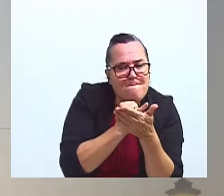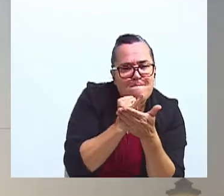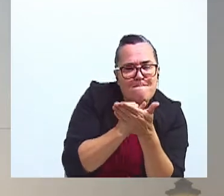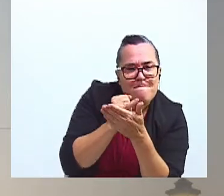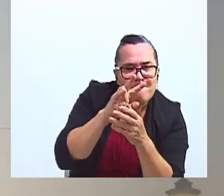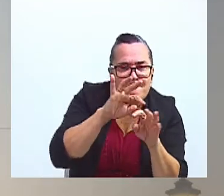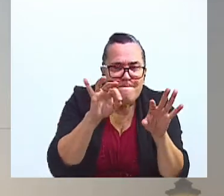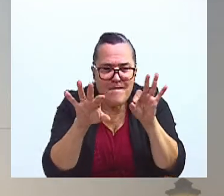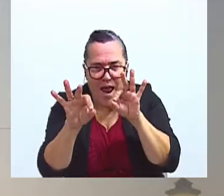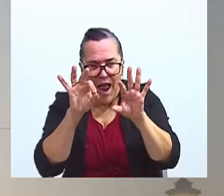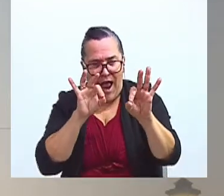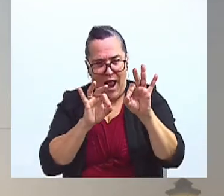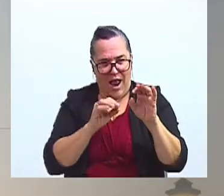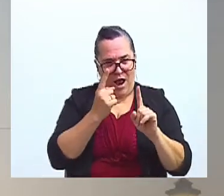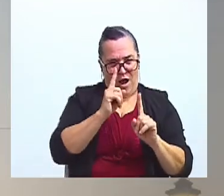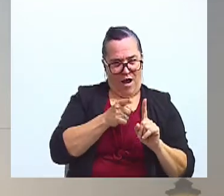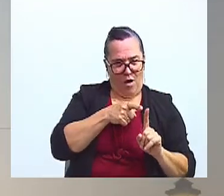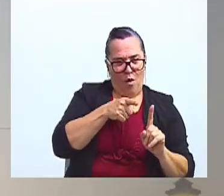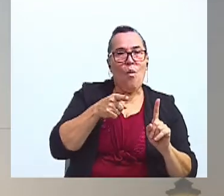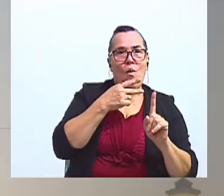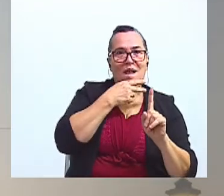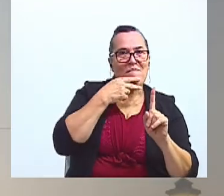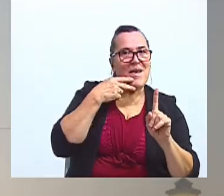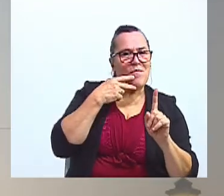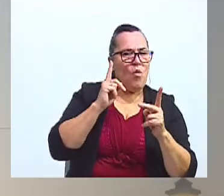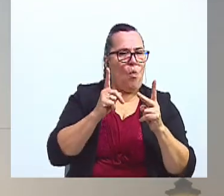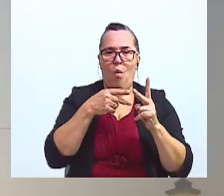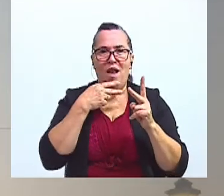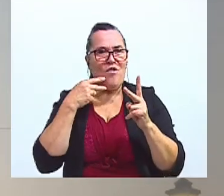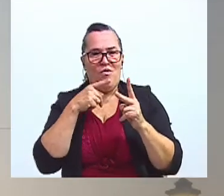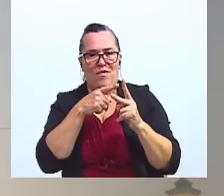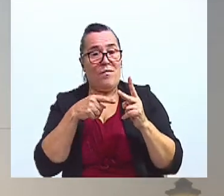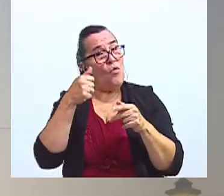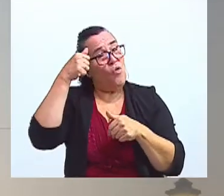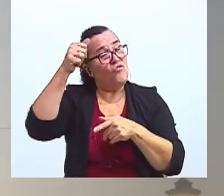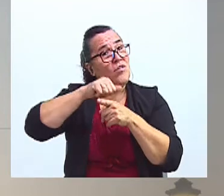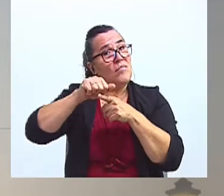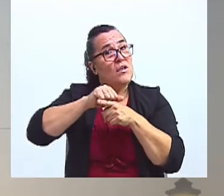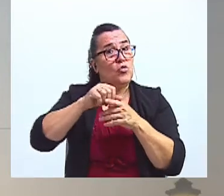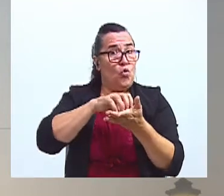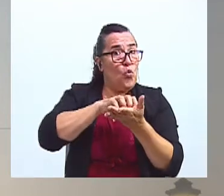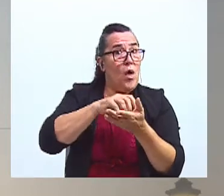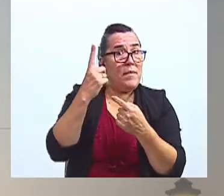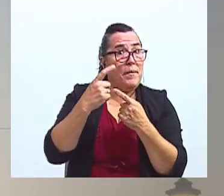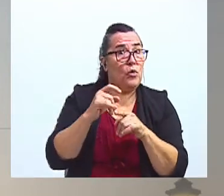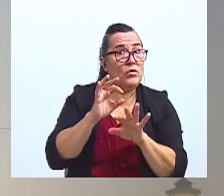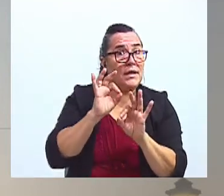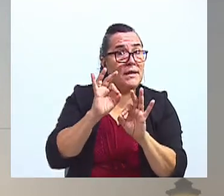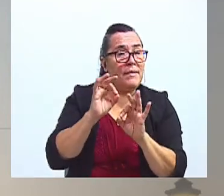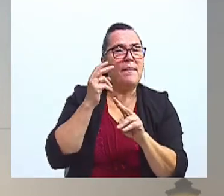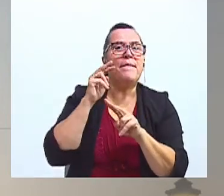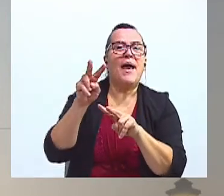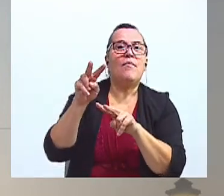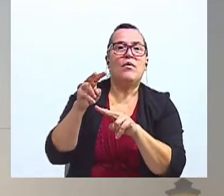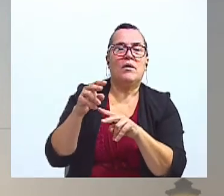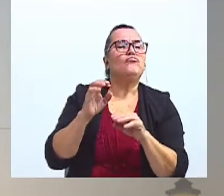son verbos y cuáles no. Recuerden que eso es un repaso y si tiene alguna duda me pregunta. ¿Está bien? Bueno, veamos